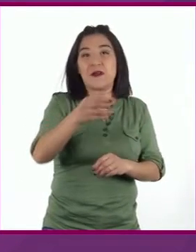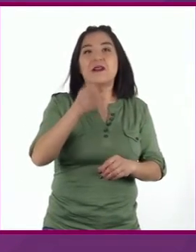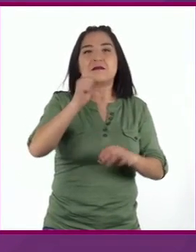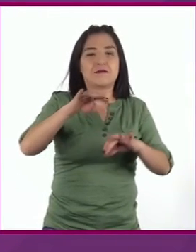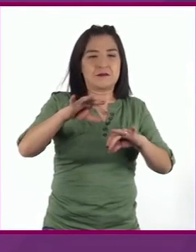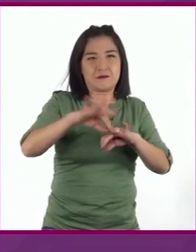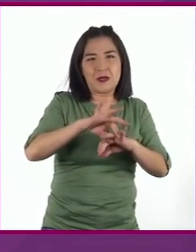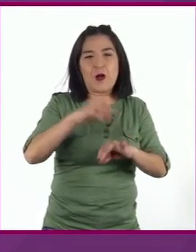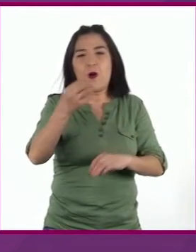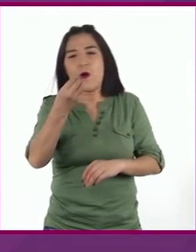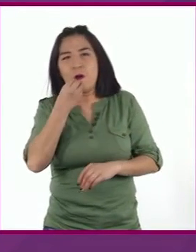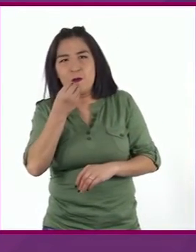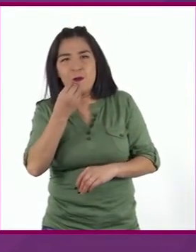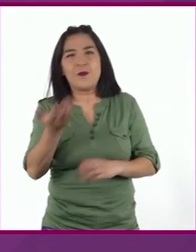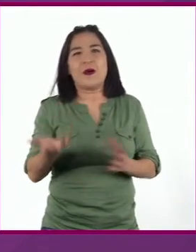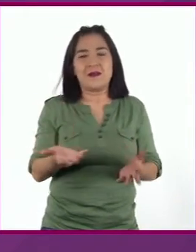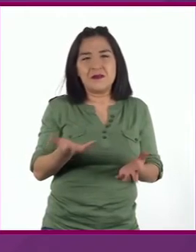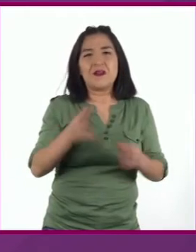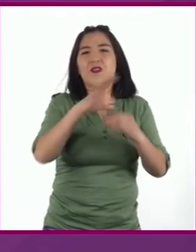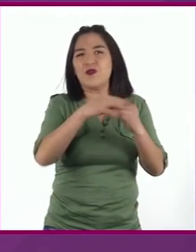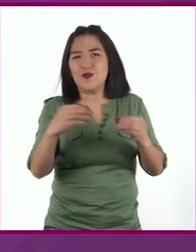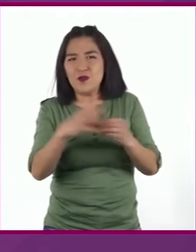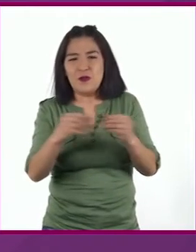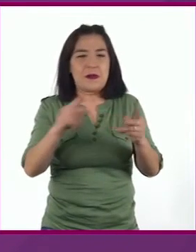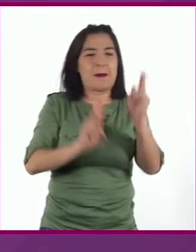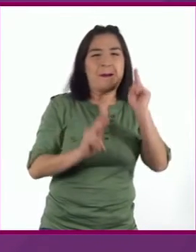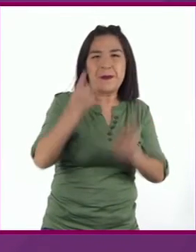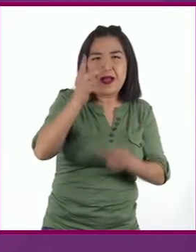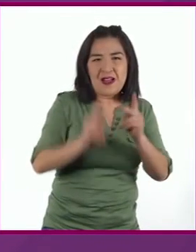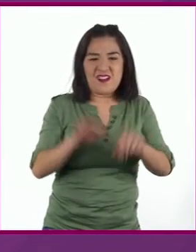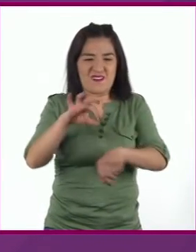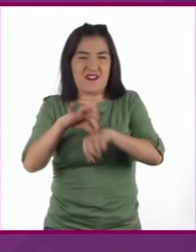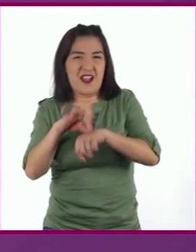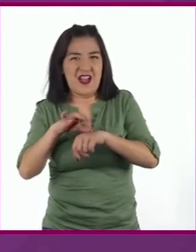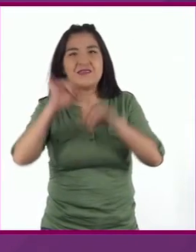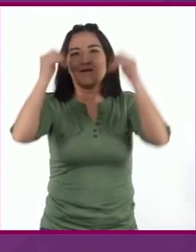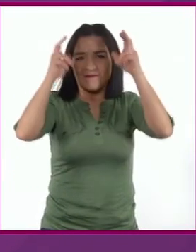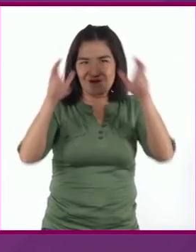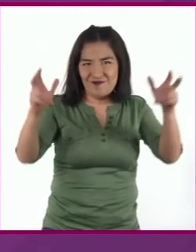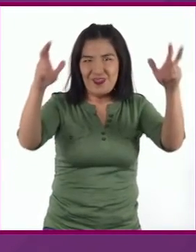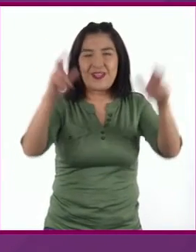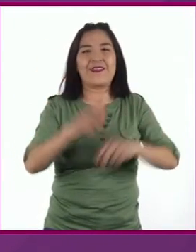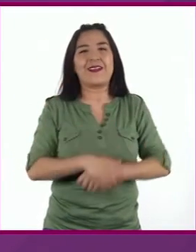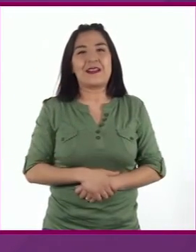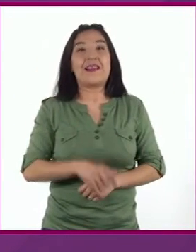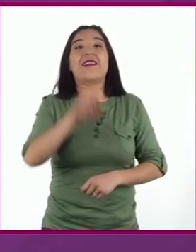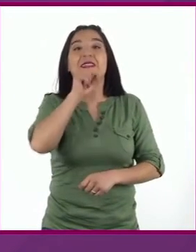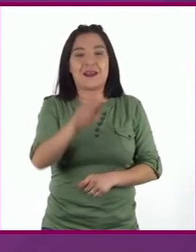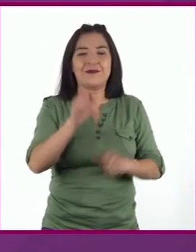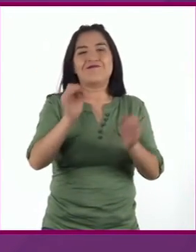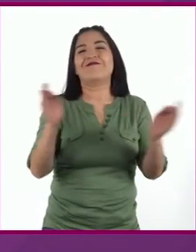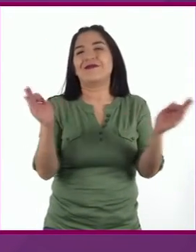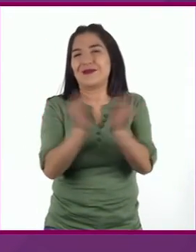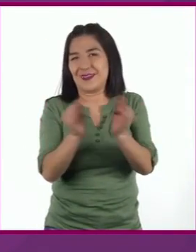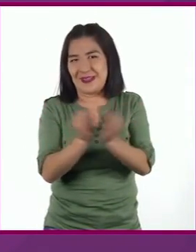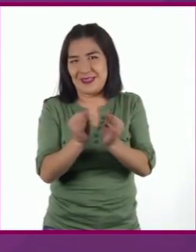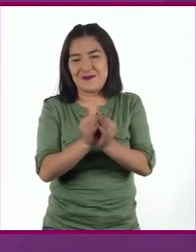existe, probablemente consistían en frutas y plantas Un poco de carne de venado y, por supuesto, tamales